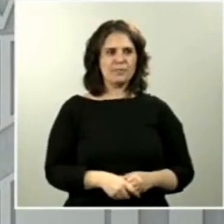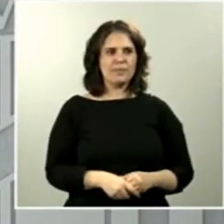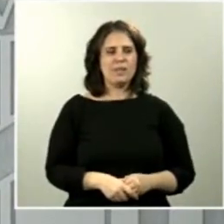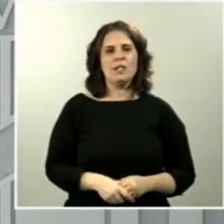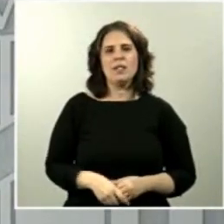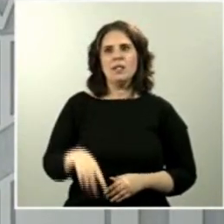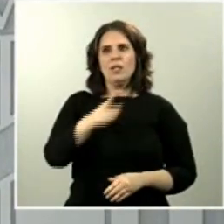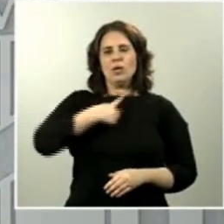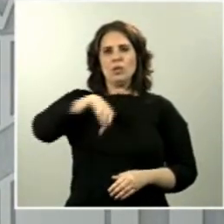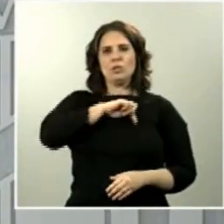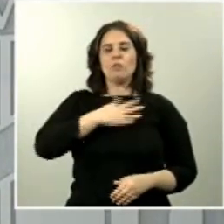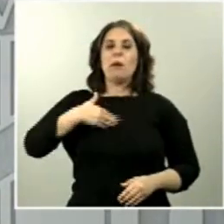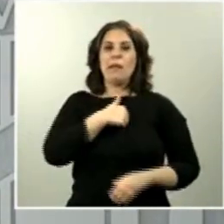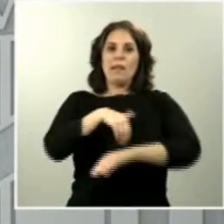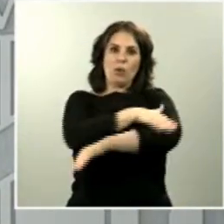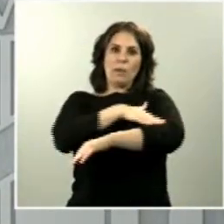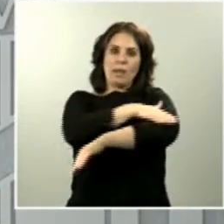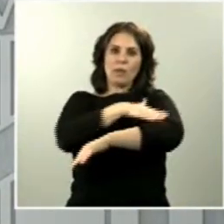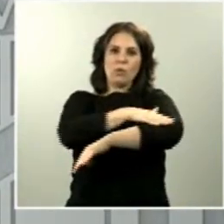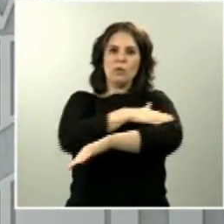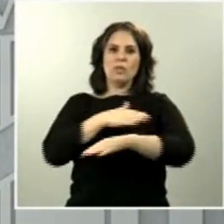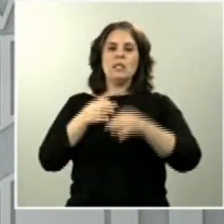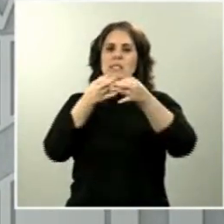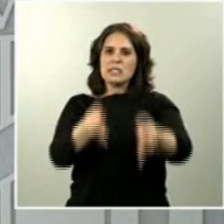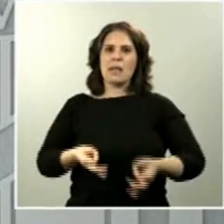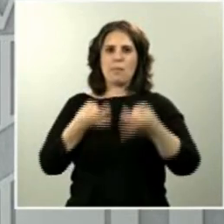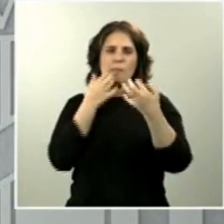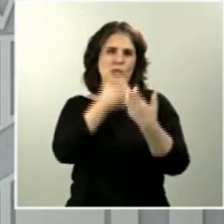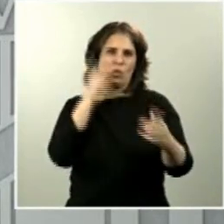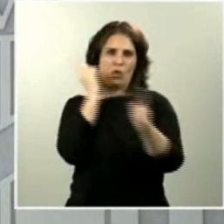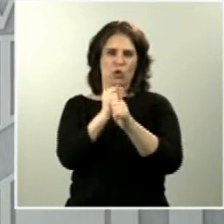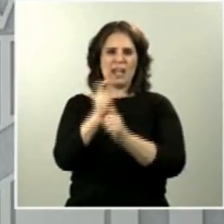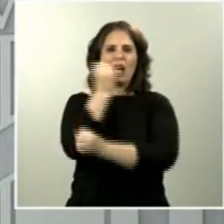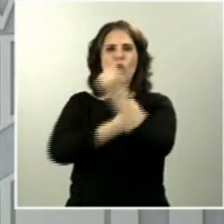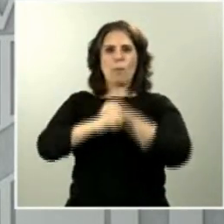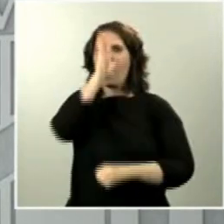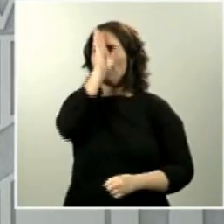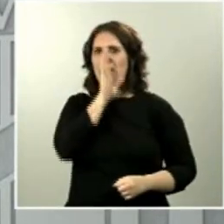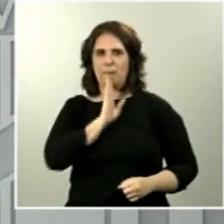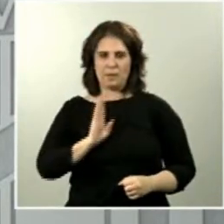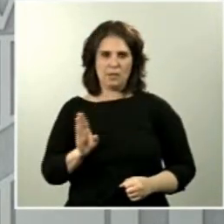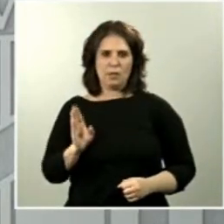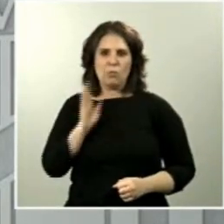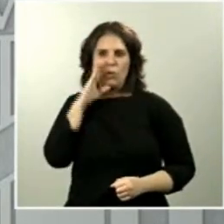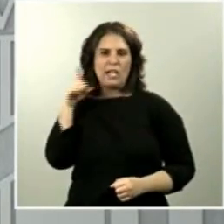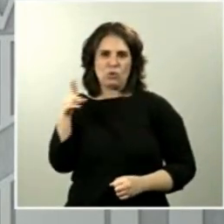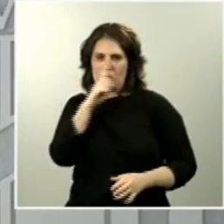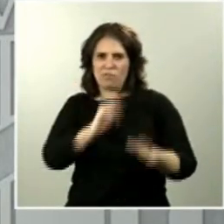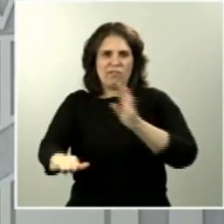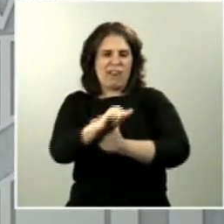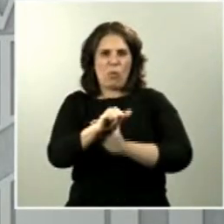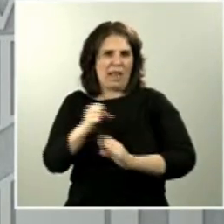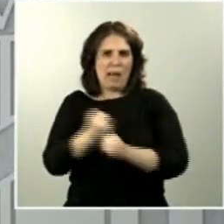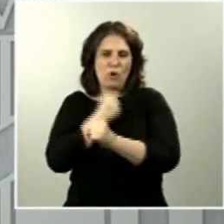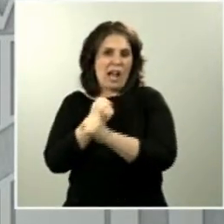vamos a dar el combate por la economía sumergida. La economía sumergida es una suerte de fraude de ley, de fraude laboral, en la que